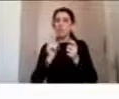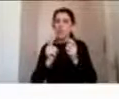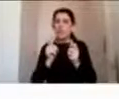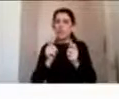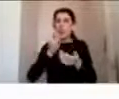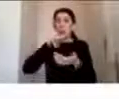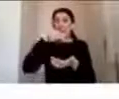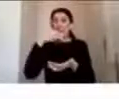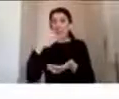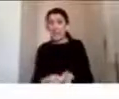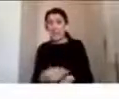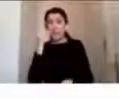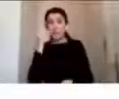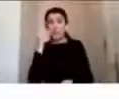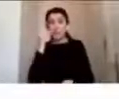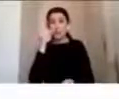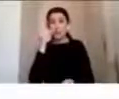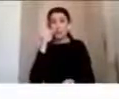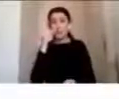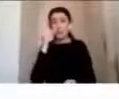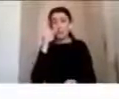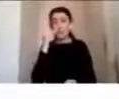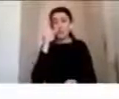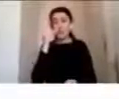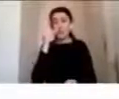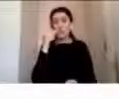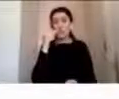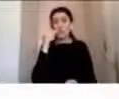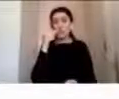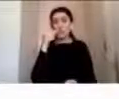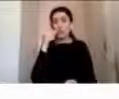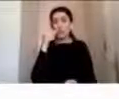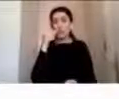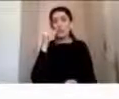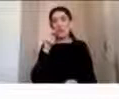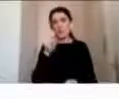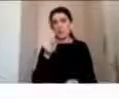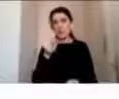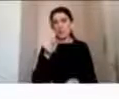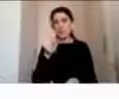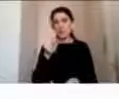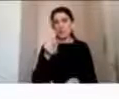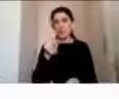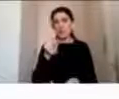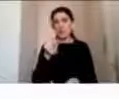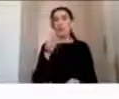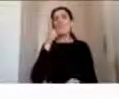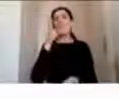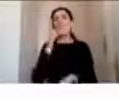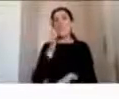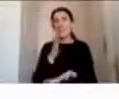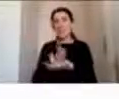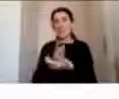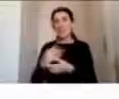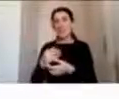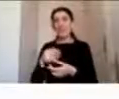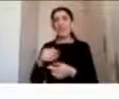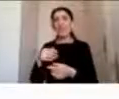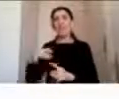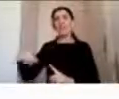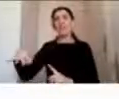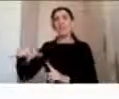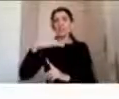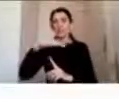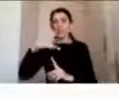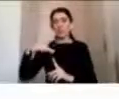que, en el fondo, hoy día, la seguridad es algo transversal en la sociedad y, por lo tanto, también, el